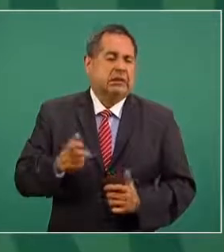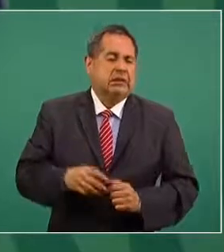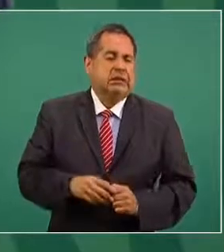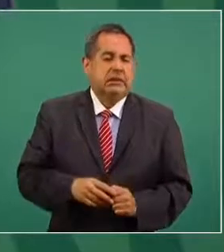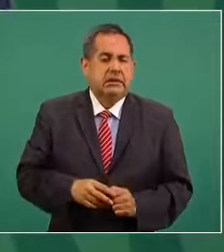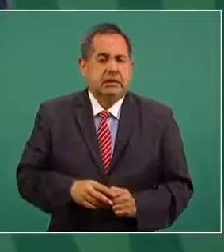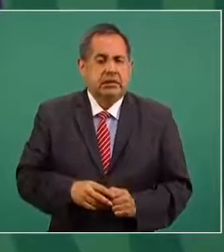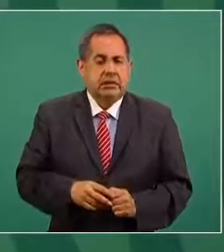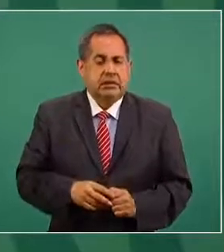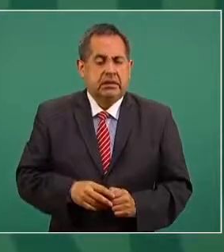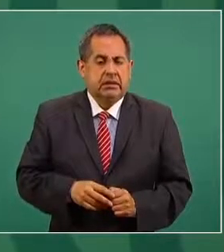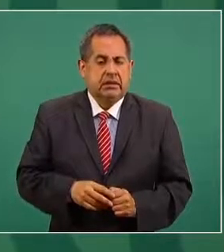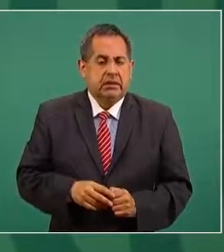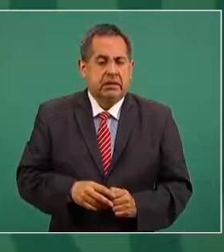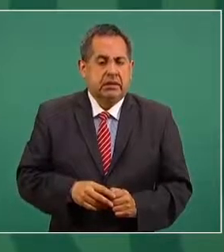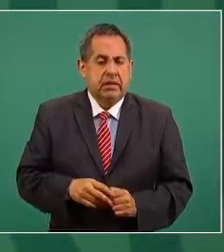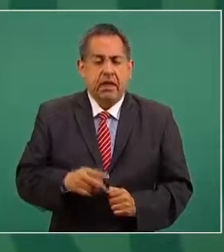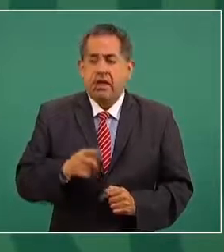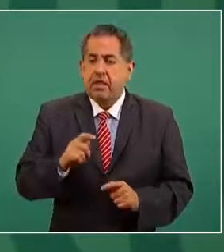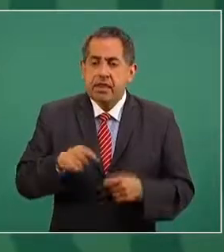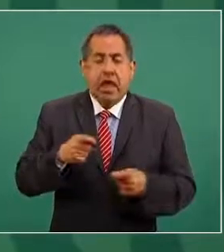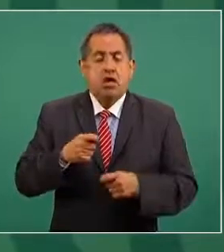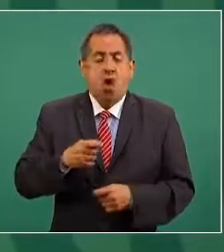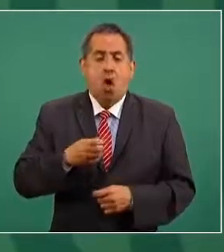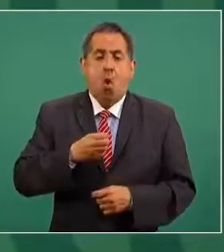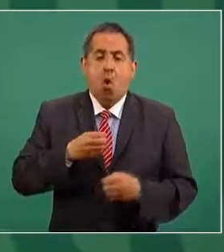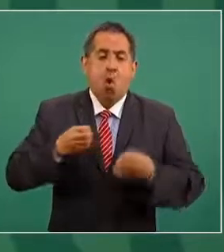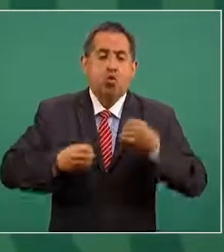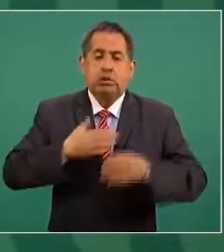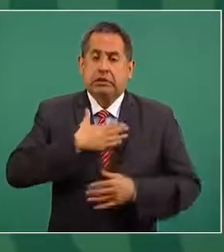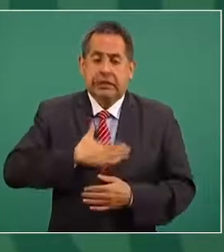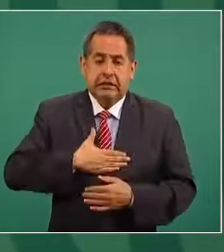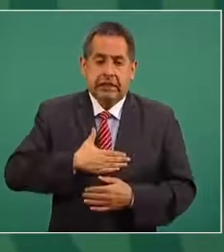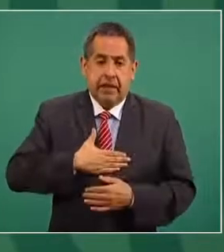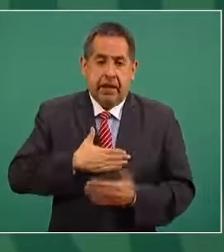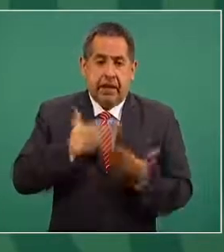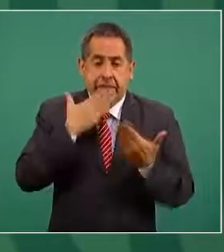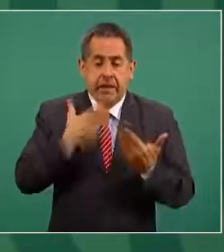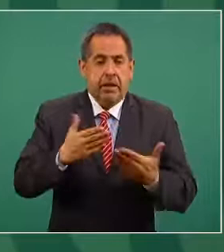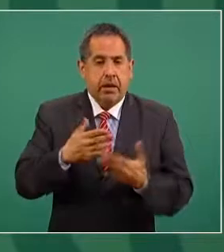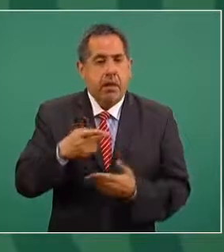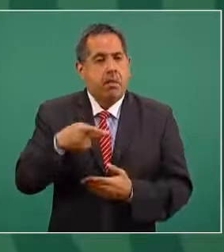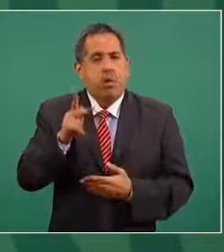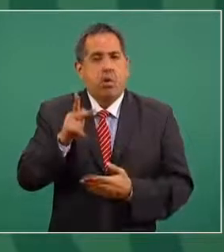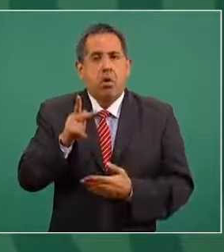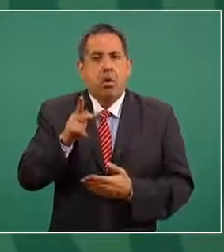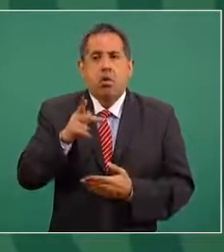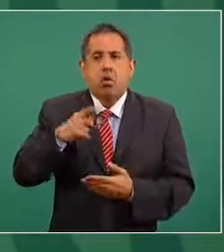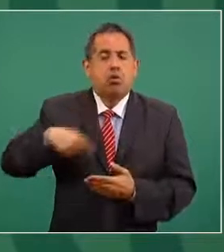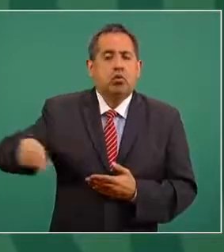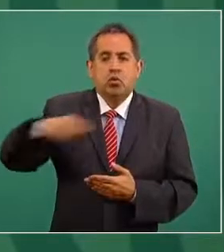que haya justicia pero no podemos